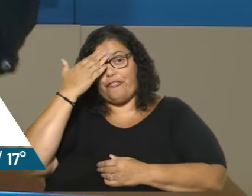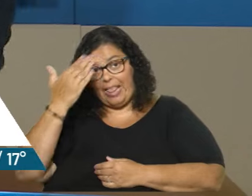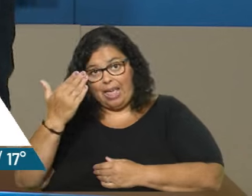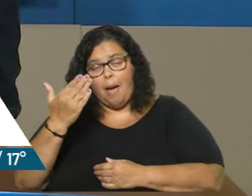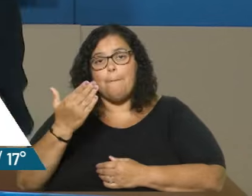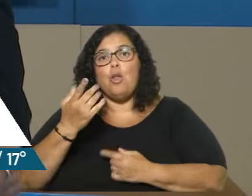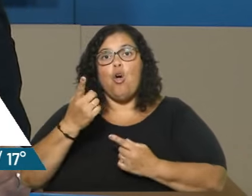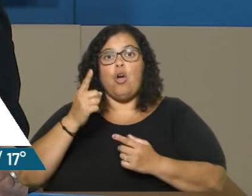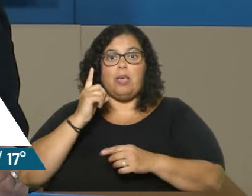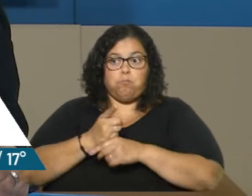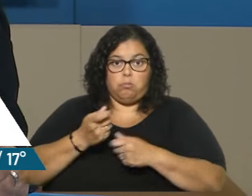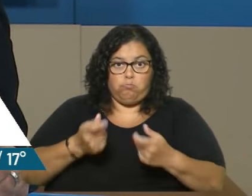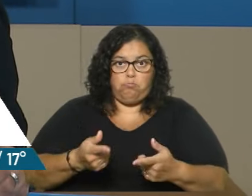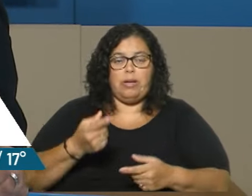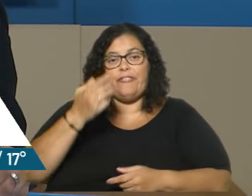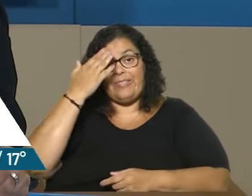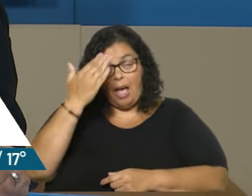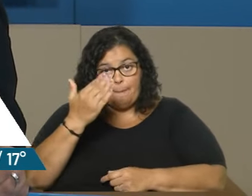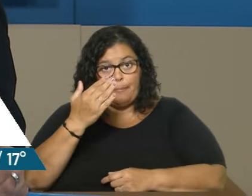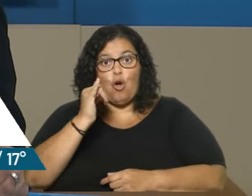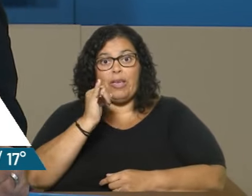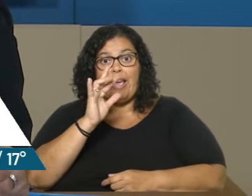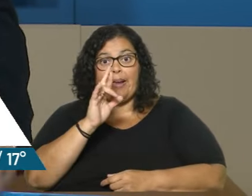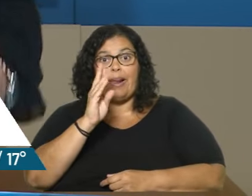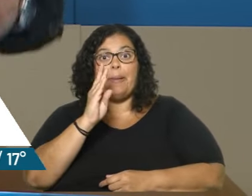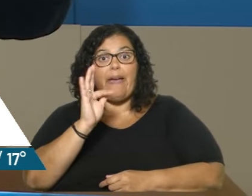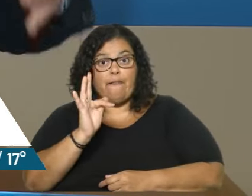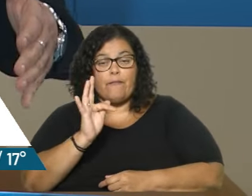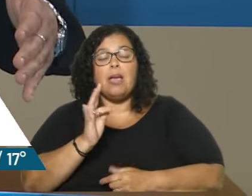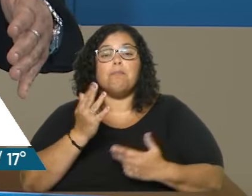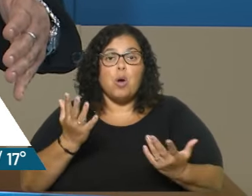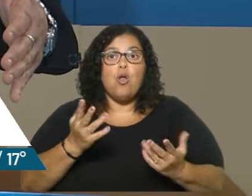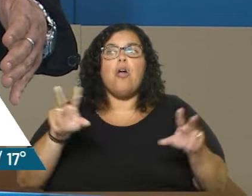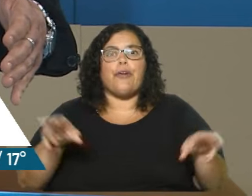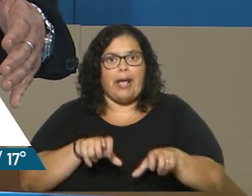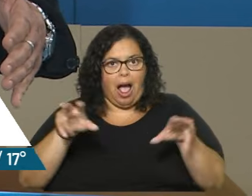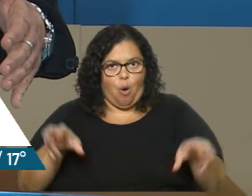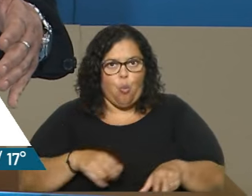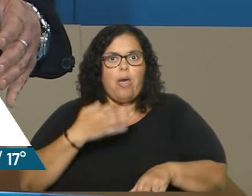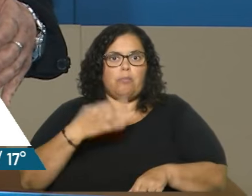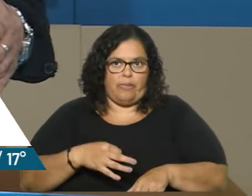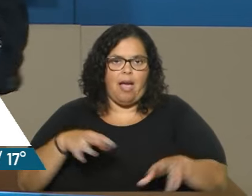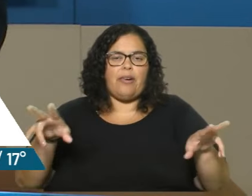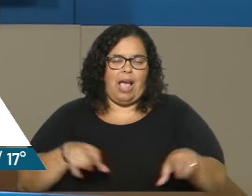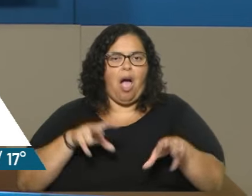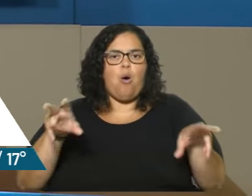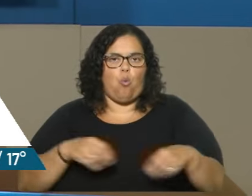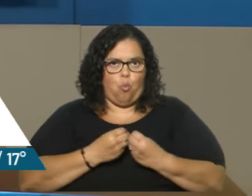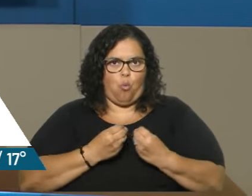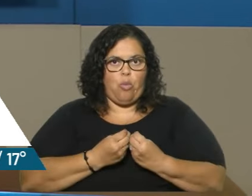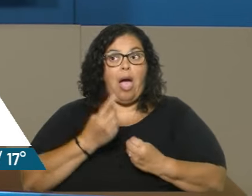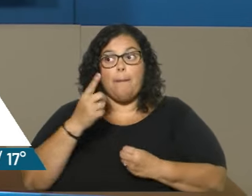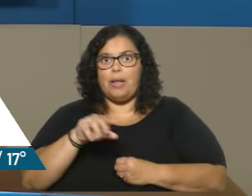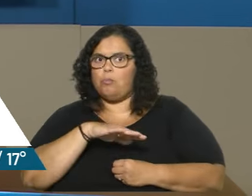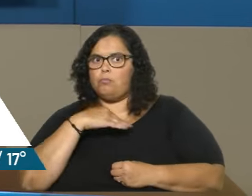impuesto por el Frente Amplio, te digo sinceramente, por un lado se recauda, claro, se recauda muchísimo, pero, por otro lado, mata